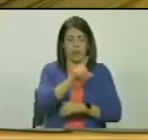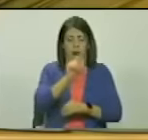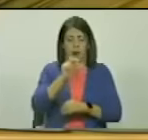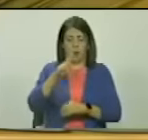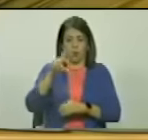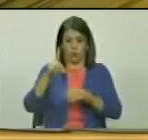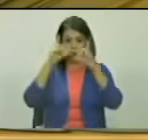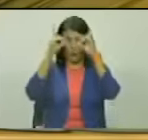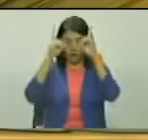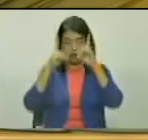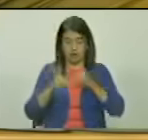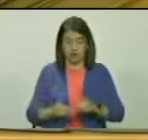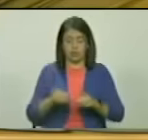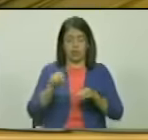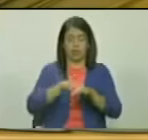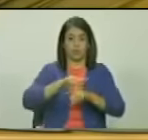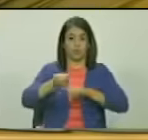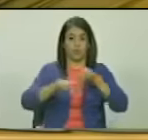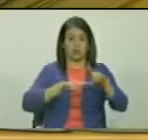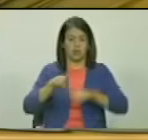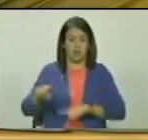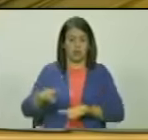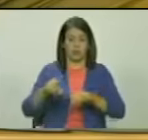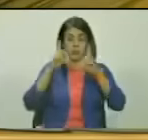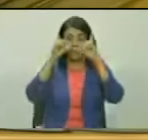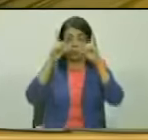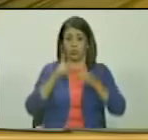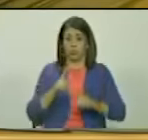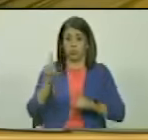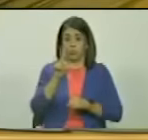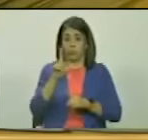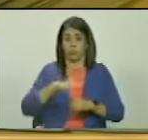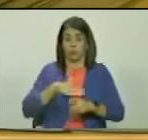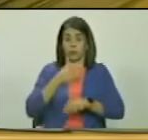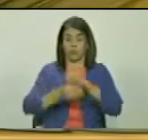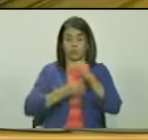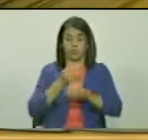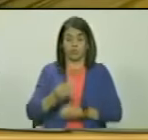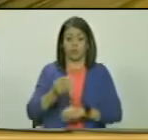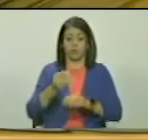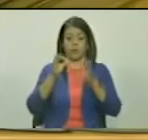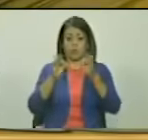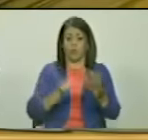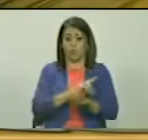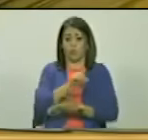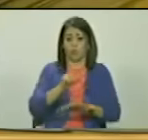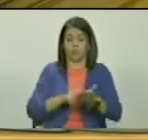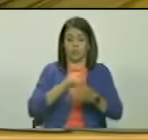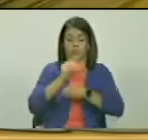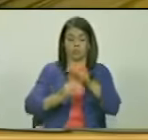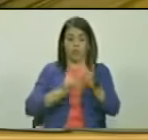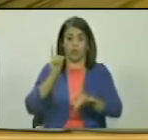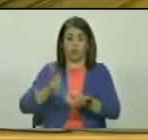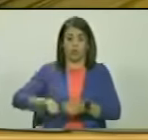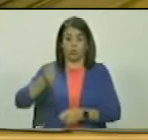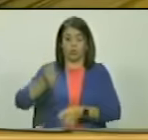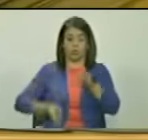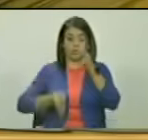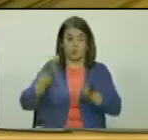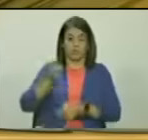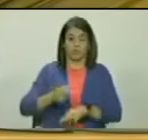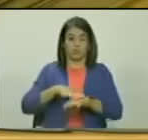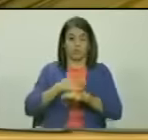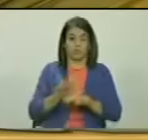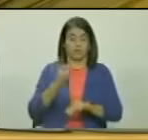sentencias órdenes o cualquier tipo de decisión interlocutoria o definitiva emanada de algún tribunal o